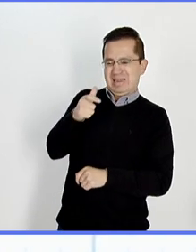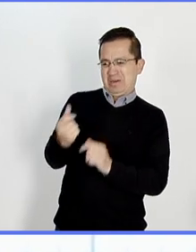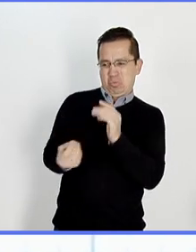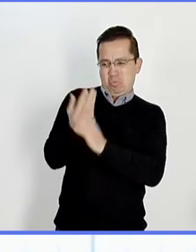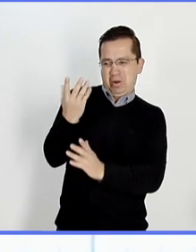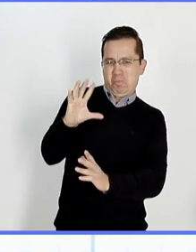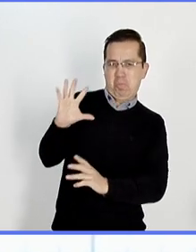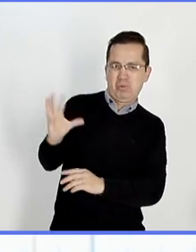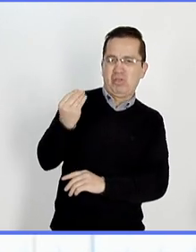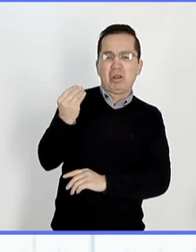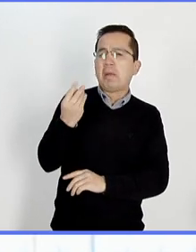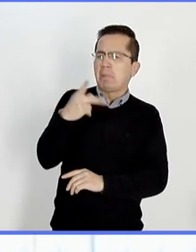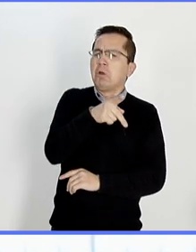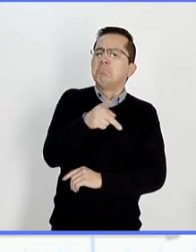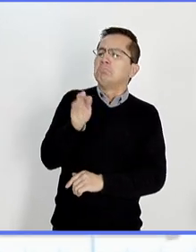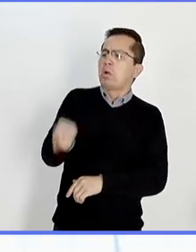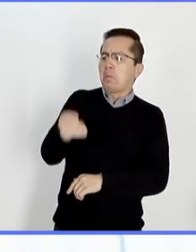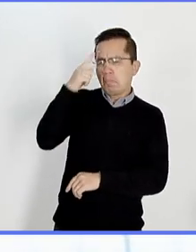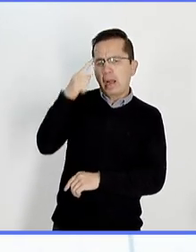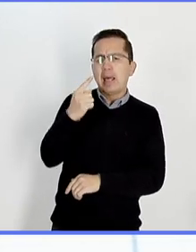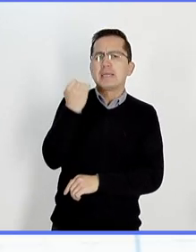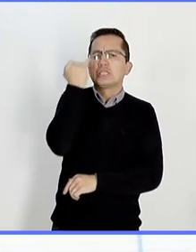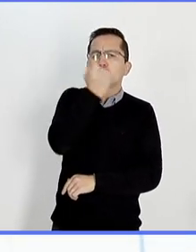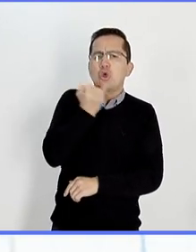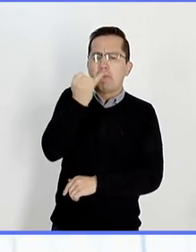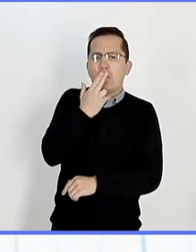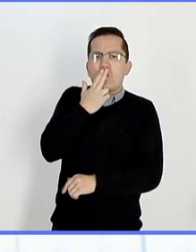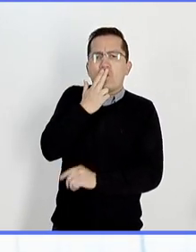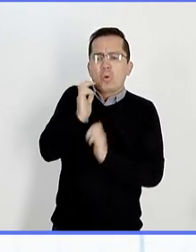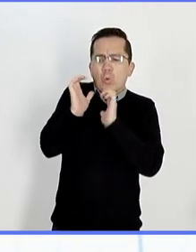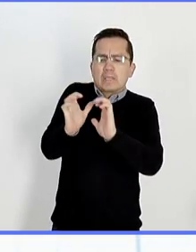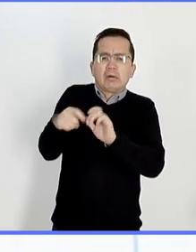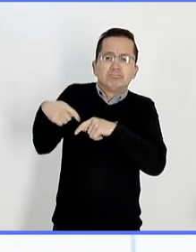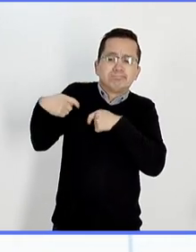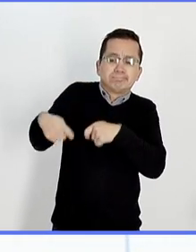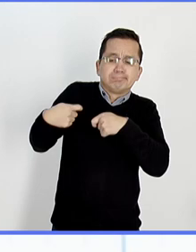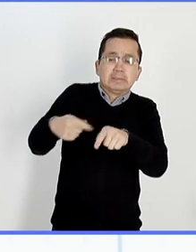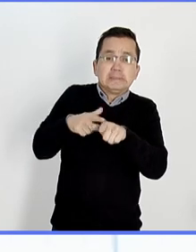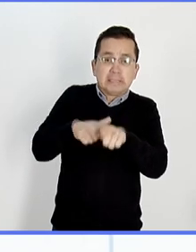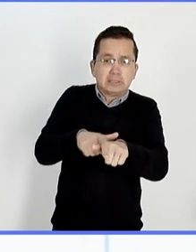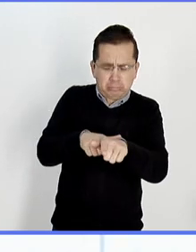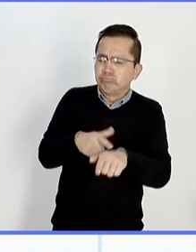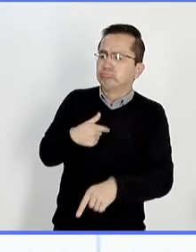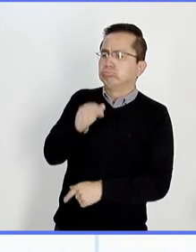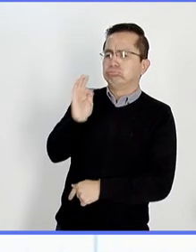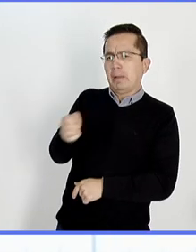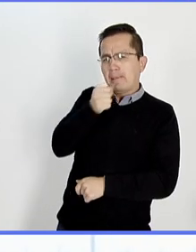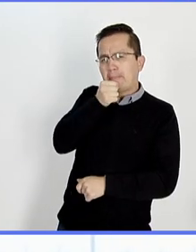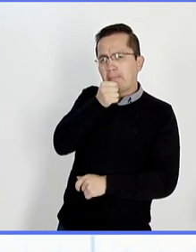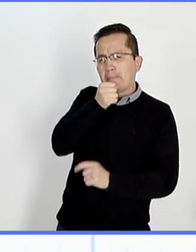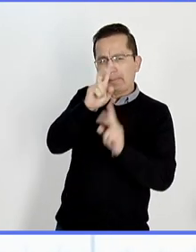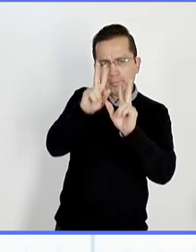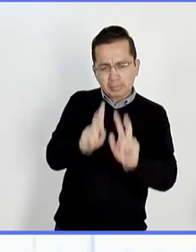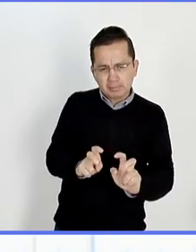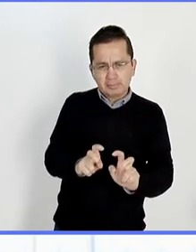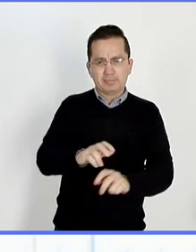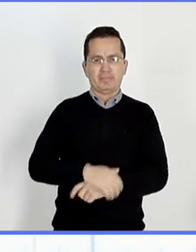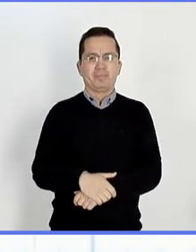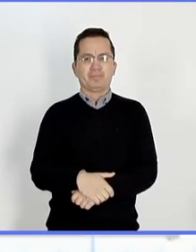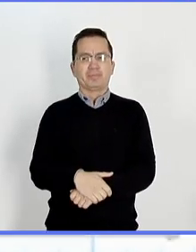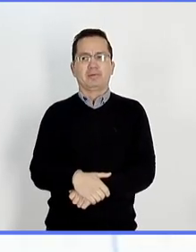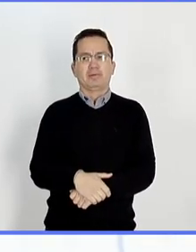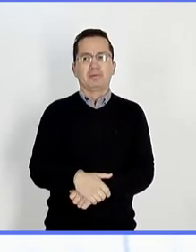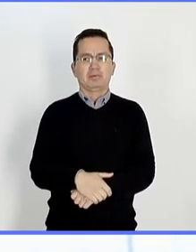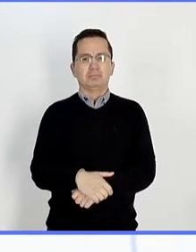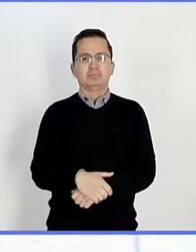colaborar en el diseño de las lecciones, todo con el fin de que el Mazahua no desaparezca. Lo que hace el app es capturar